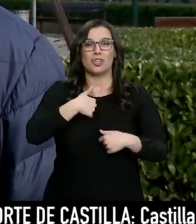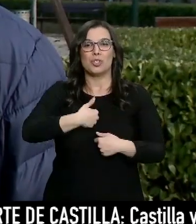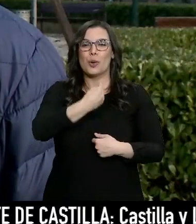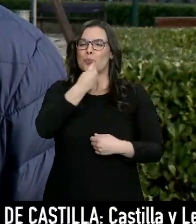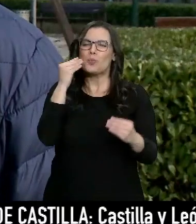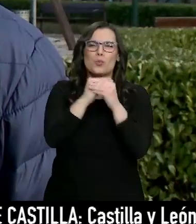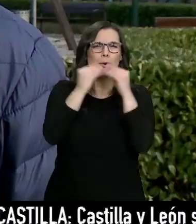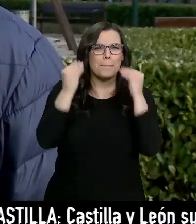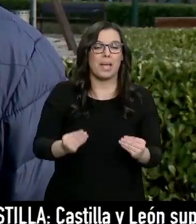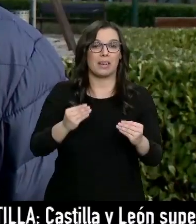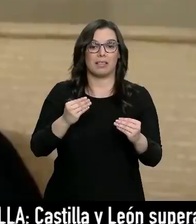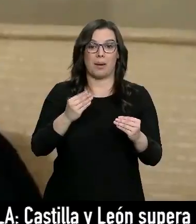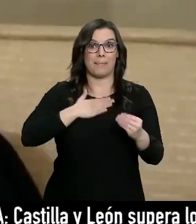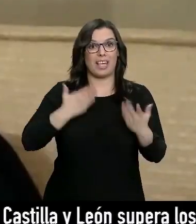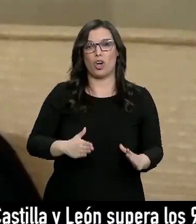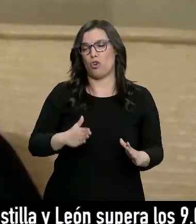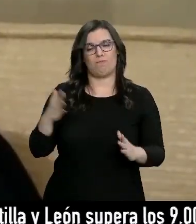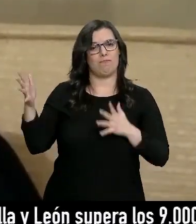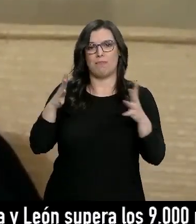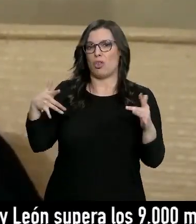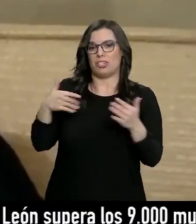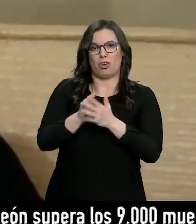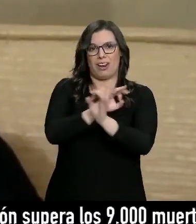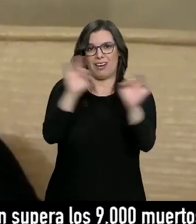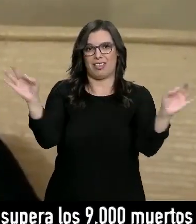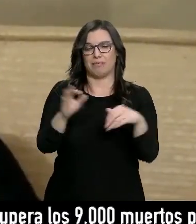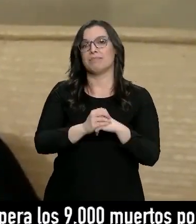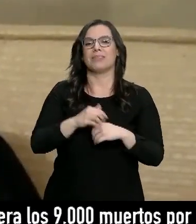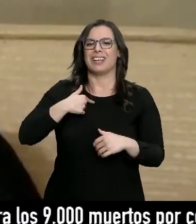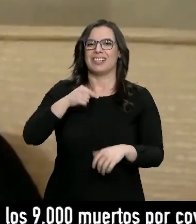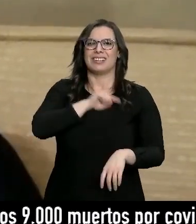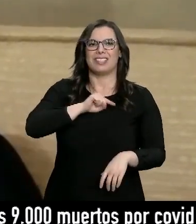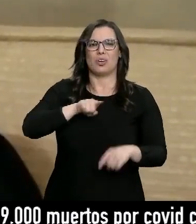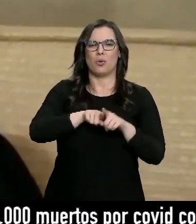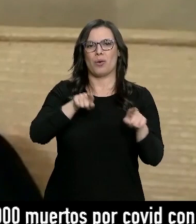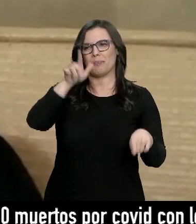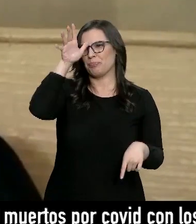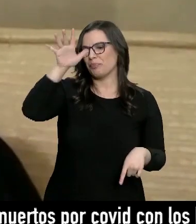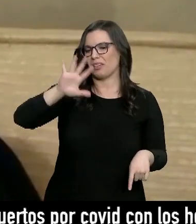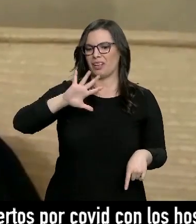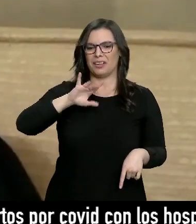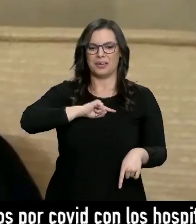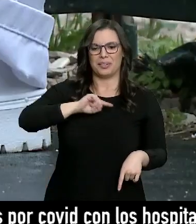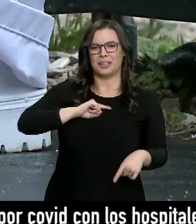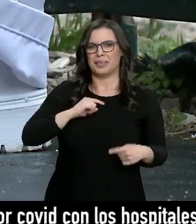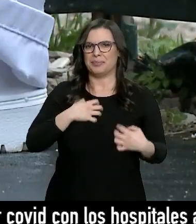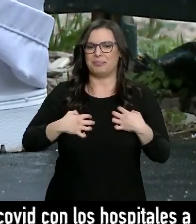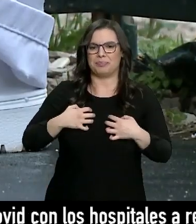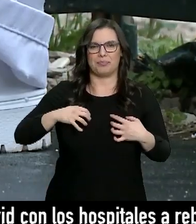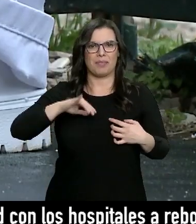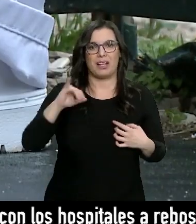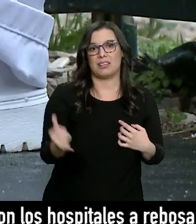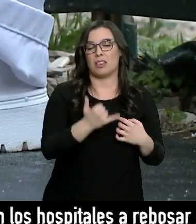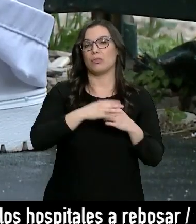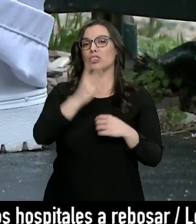beso bien a mi hijo desde marzo. Es una sensación de hastío, de cansancio, de sensación de impotencia. 2